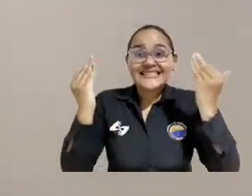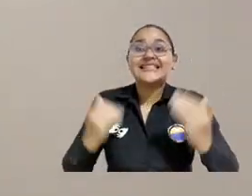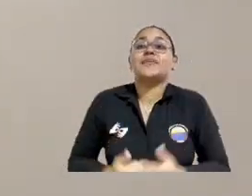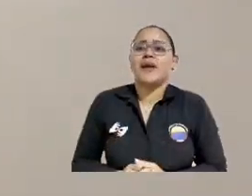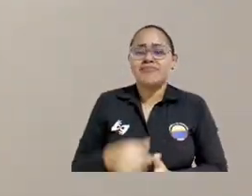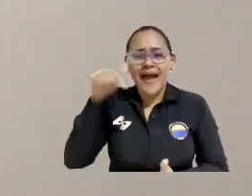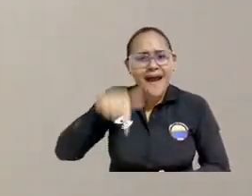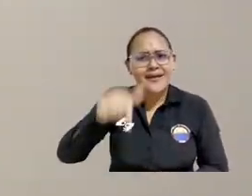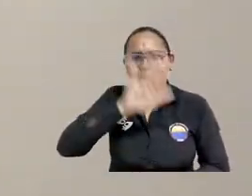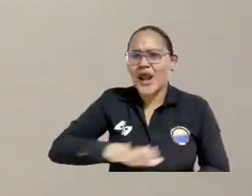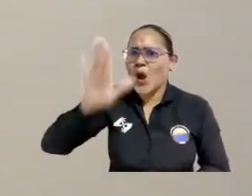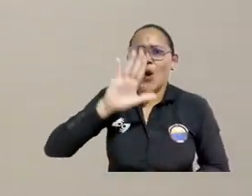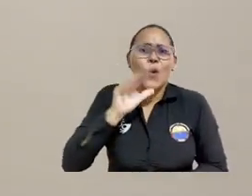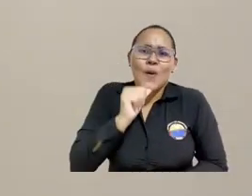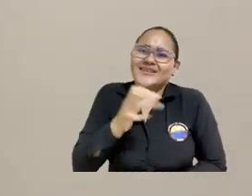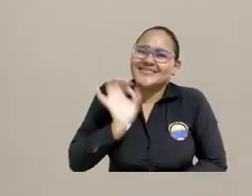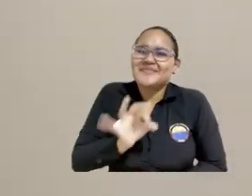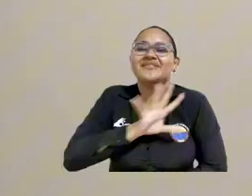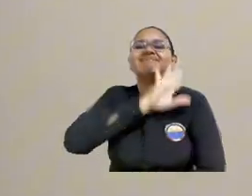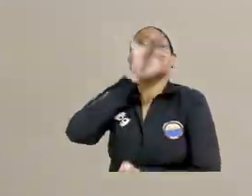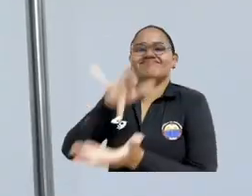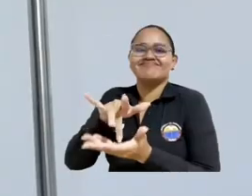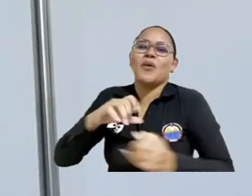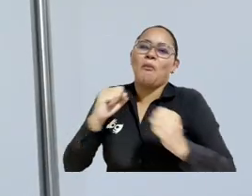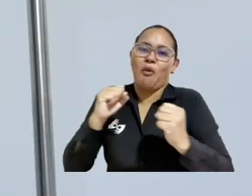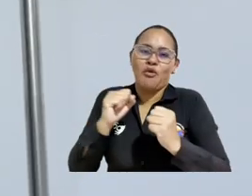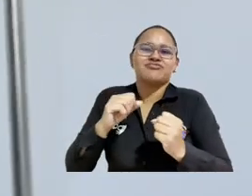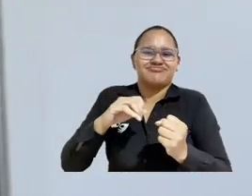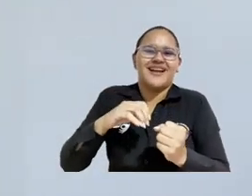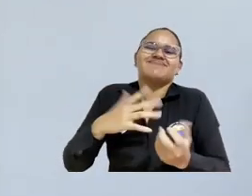no haya una migración de cerebro de nuestra región hacia el interior del país.